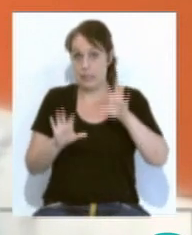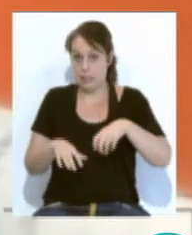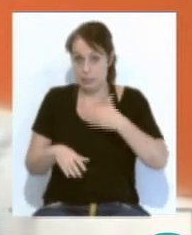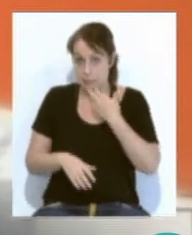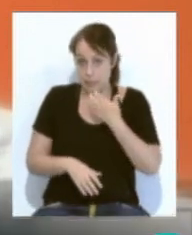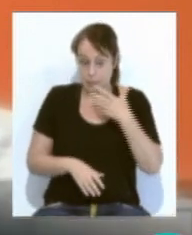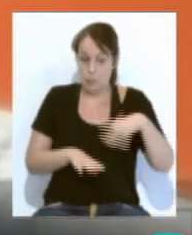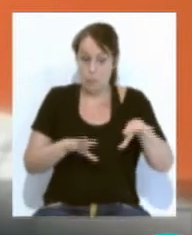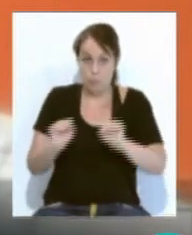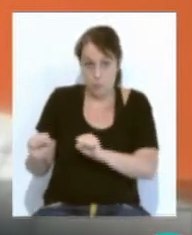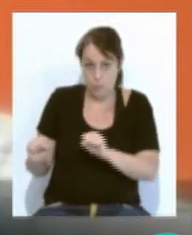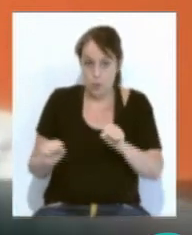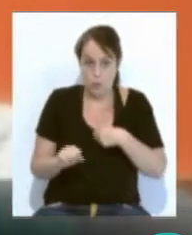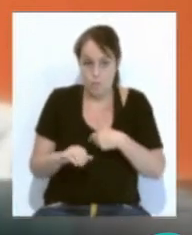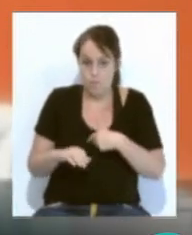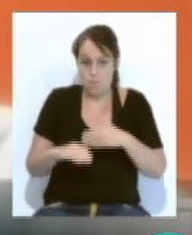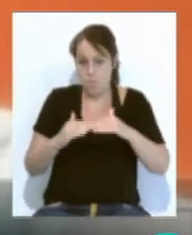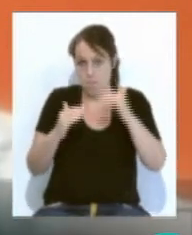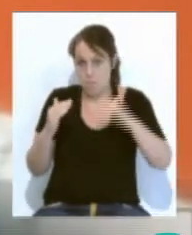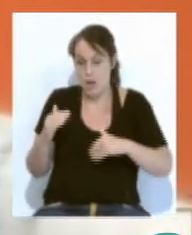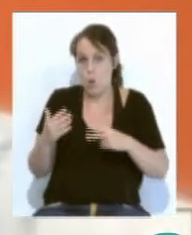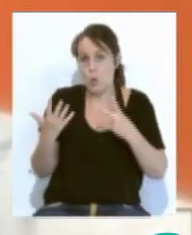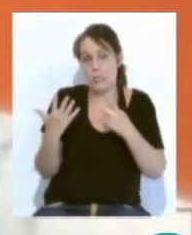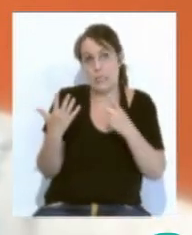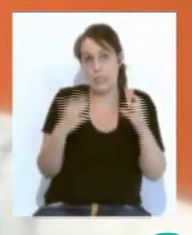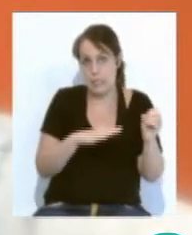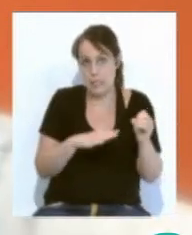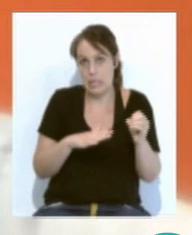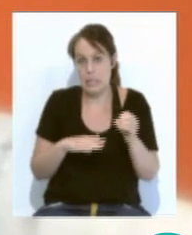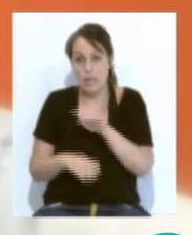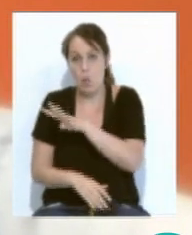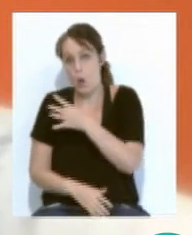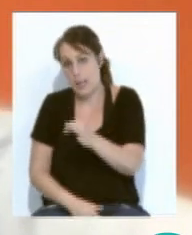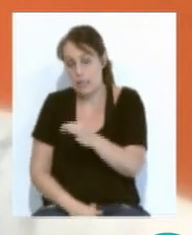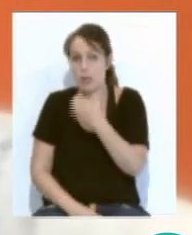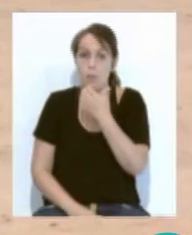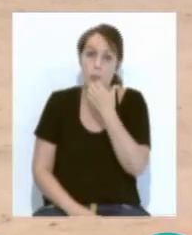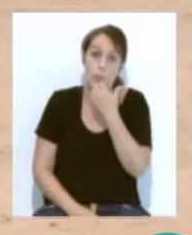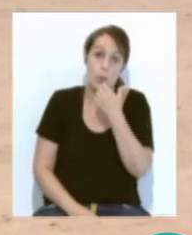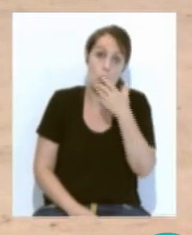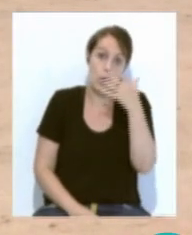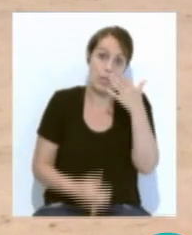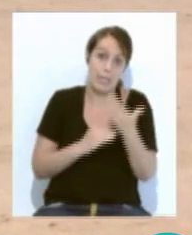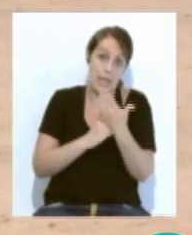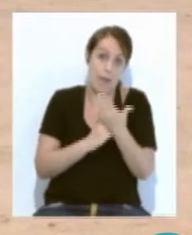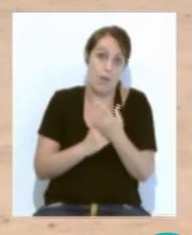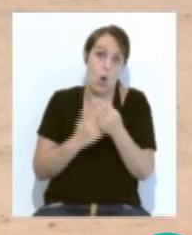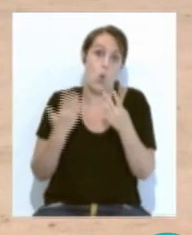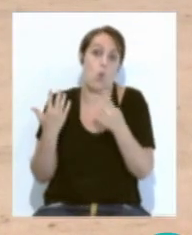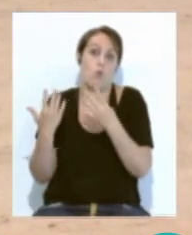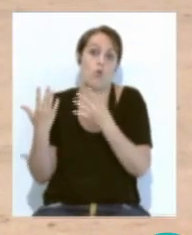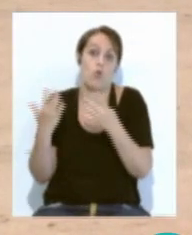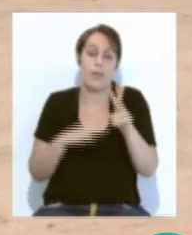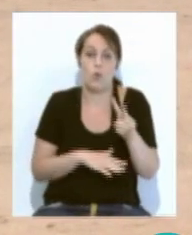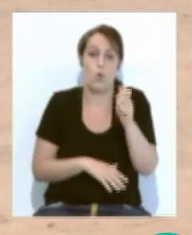ocupación ha estado por debajo de estos datos, ha hecho un 60-40. Sin embargo, en el caso de Tarifa, por ejemplo, un 92,10. Han tenido una